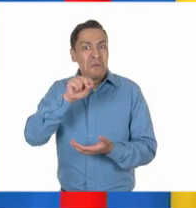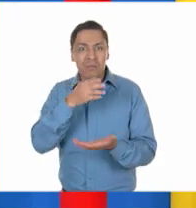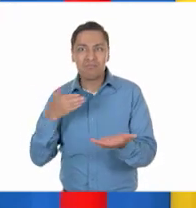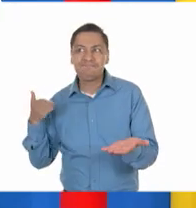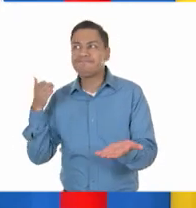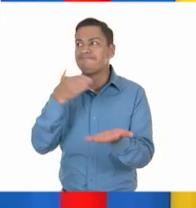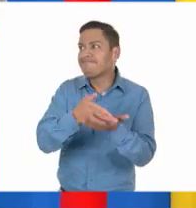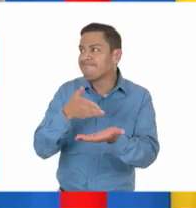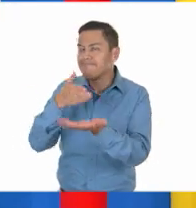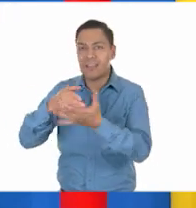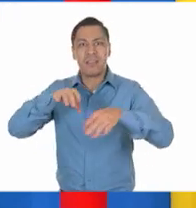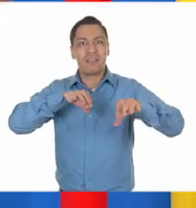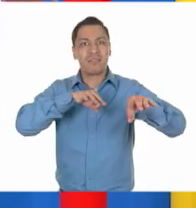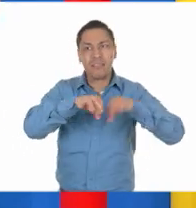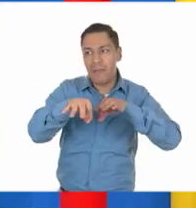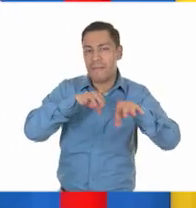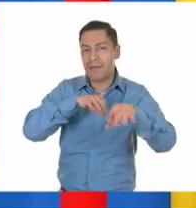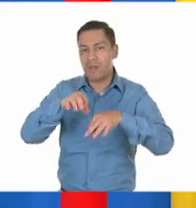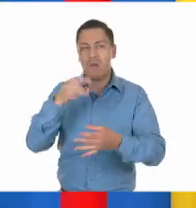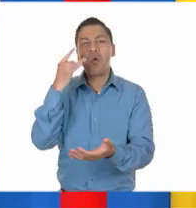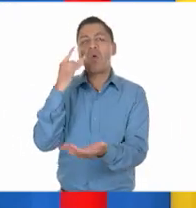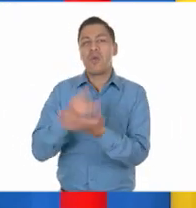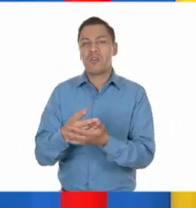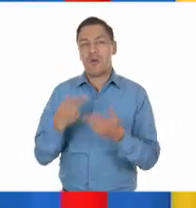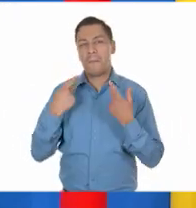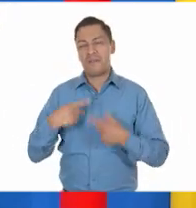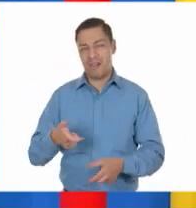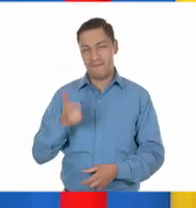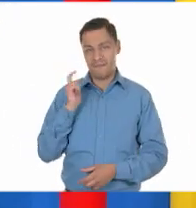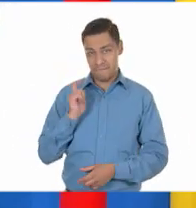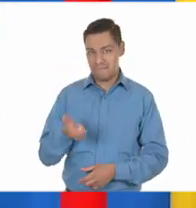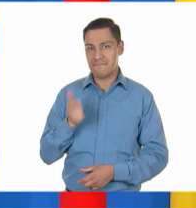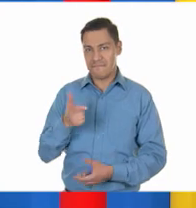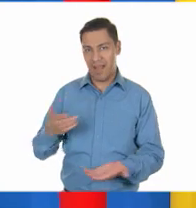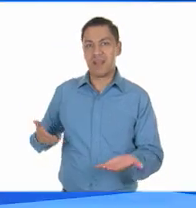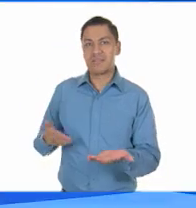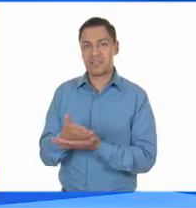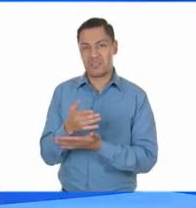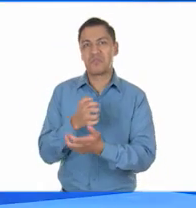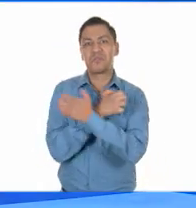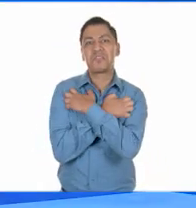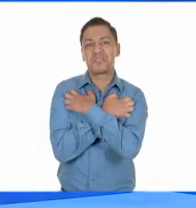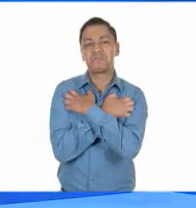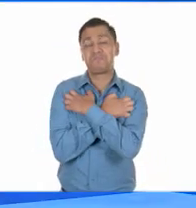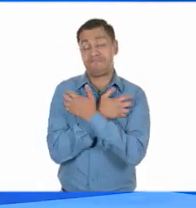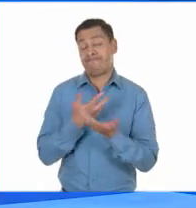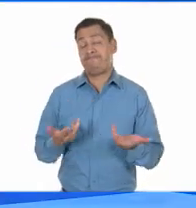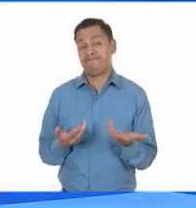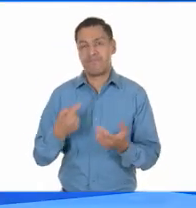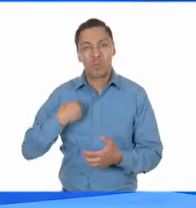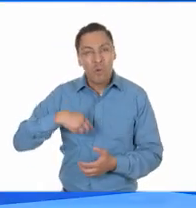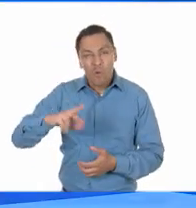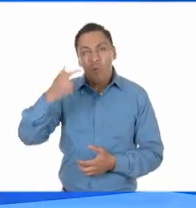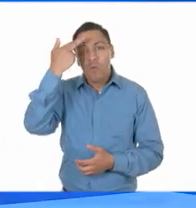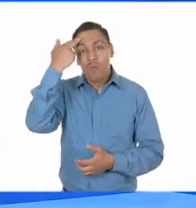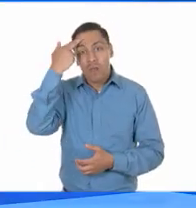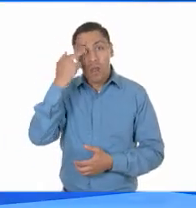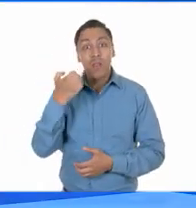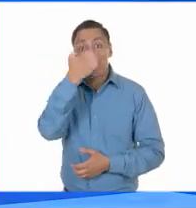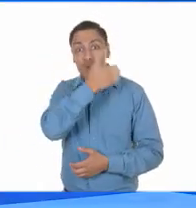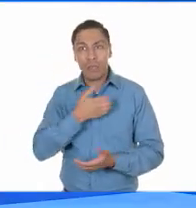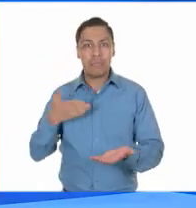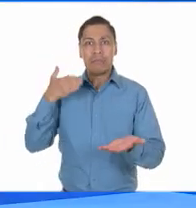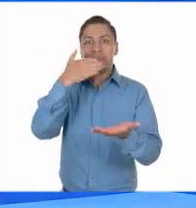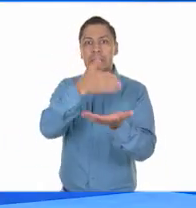y solamente los hijos de las clases altas y medias podían acceder a la educación. ¿Qué? Según yo recuerdo, asistir a la escuela era